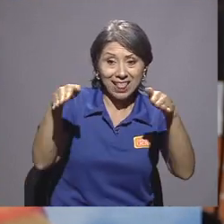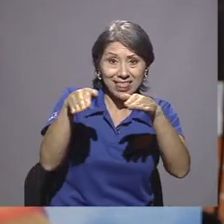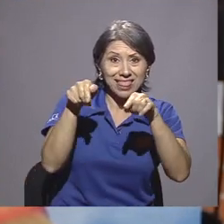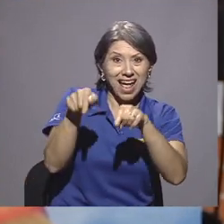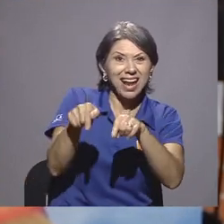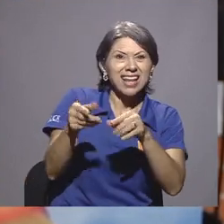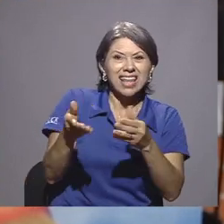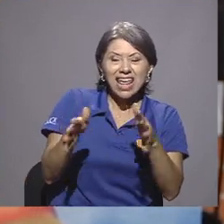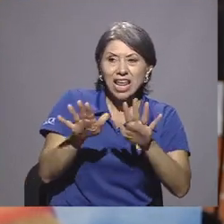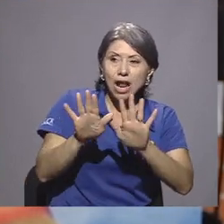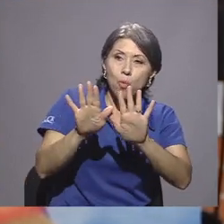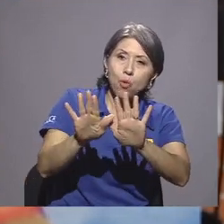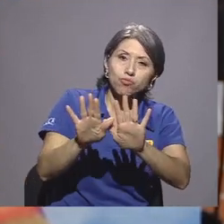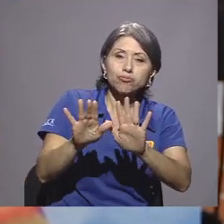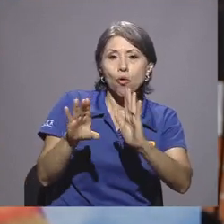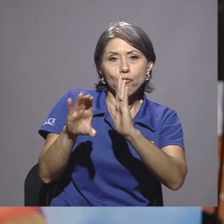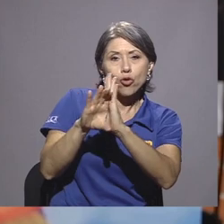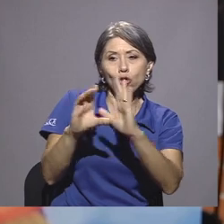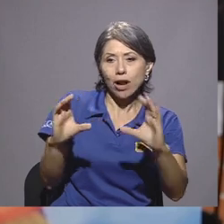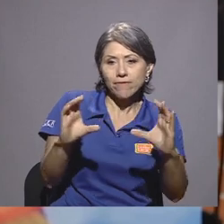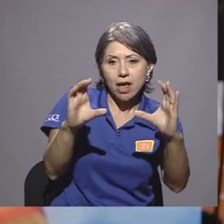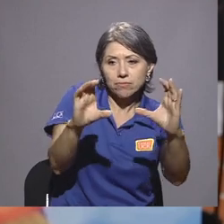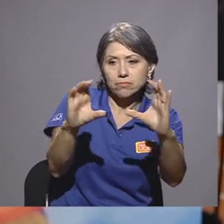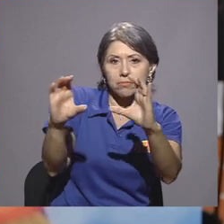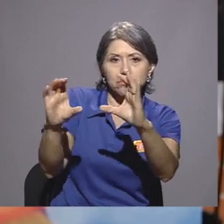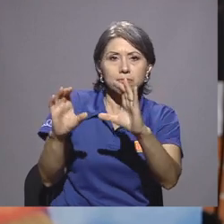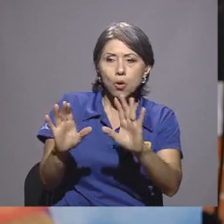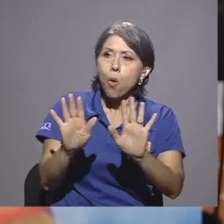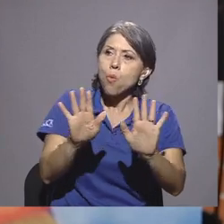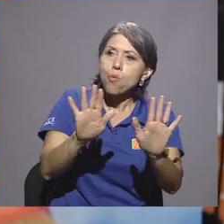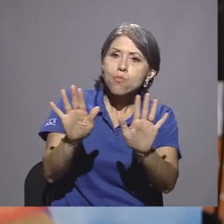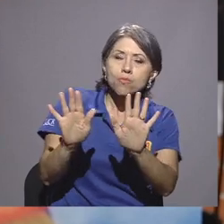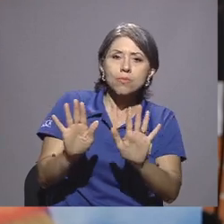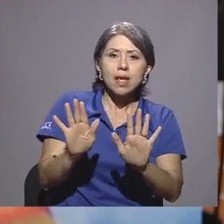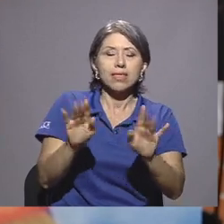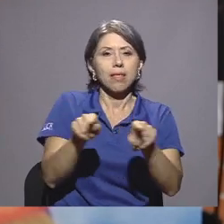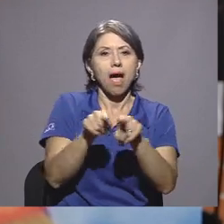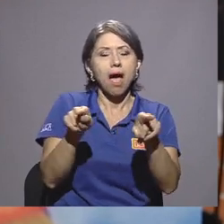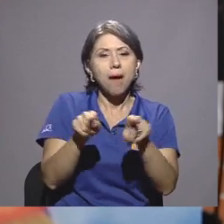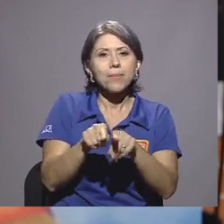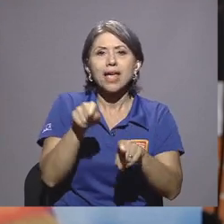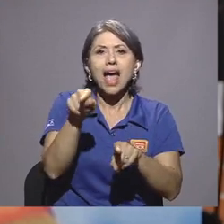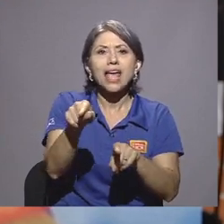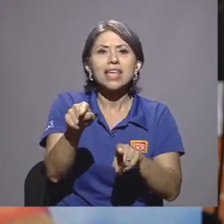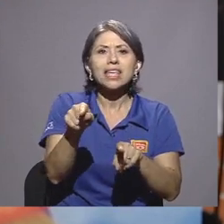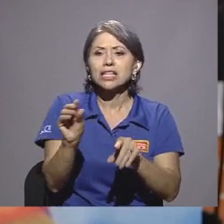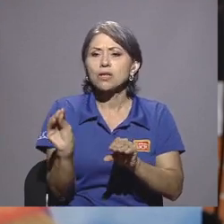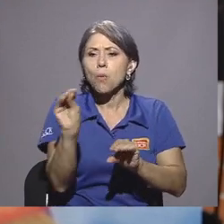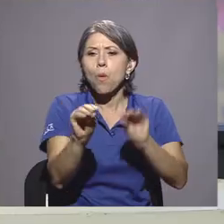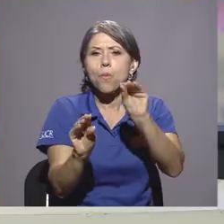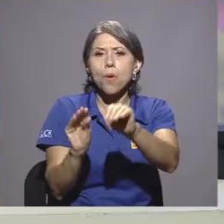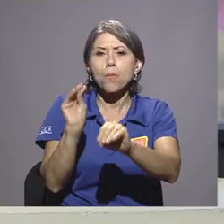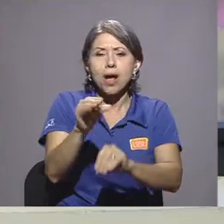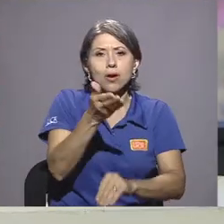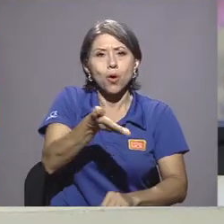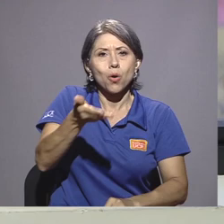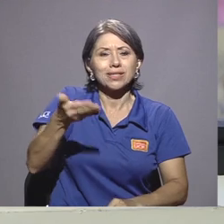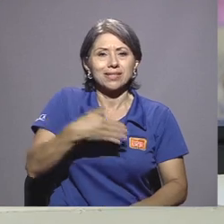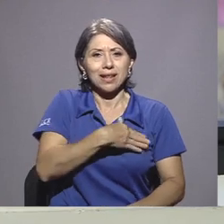se colocaba generalmente una fotografía, pero también se colocaban los gustos de esa persona.